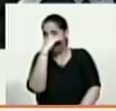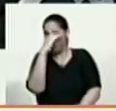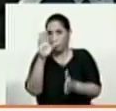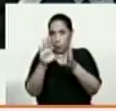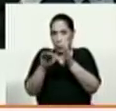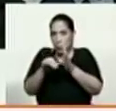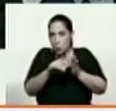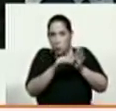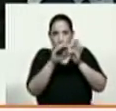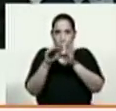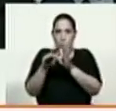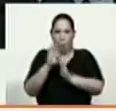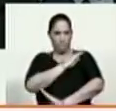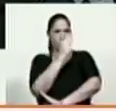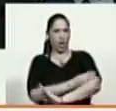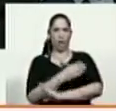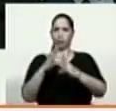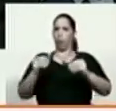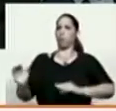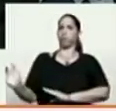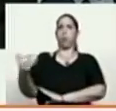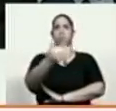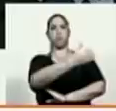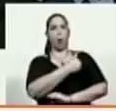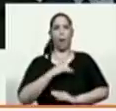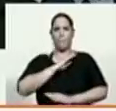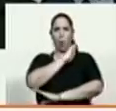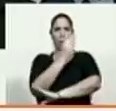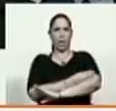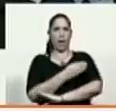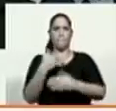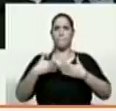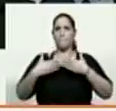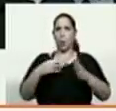criminal apoderarse de todos los poderes públicos nacionales de la nación